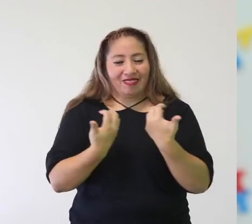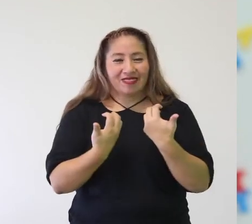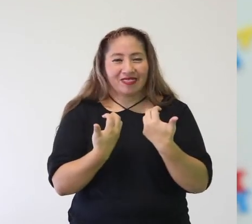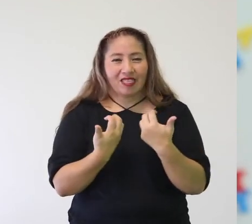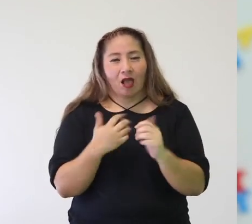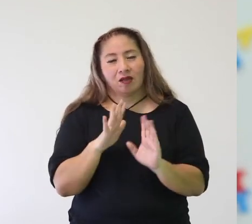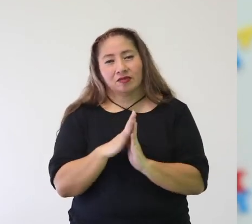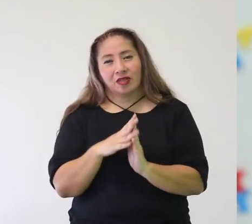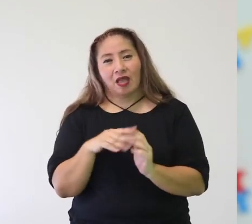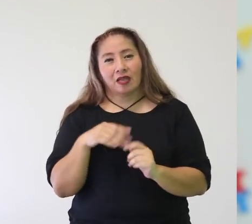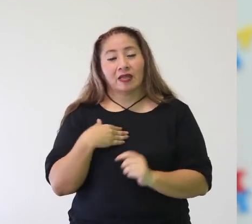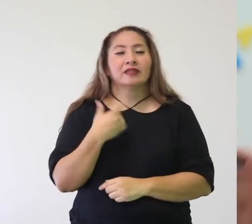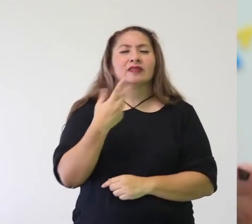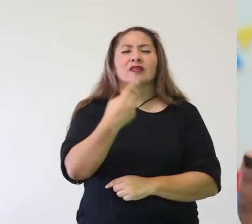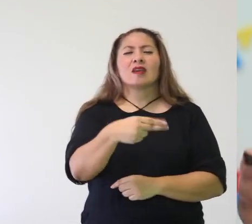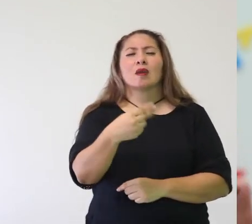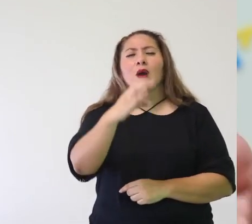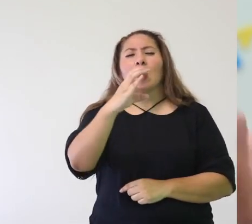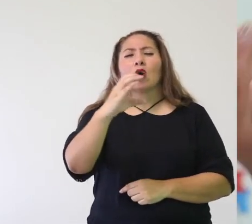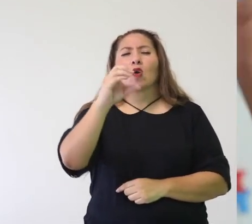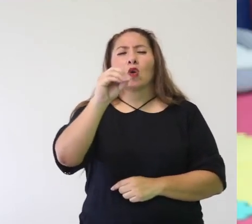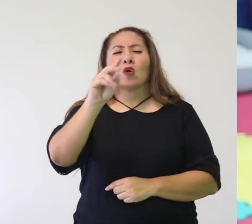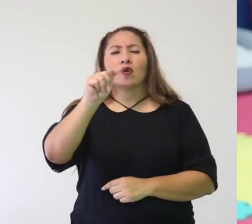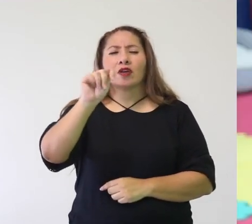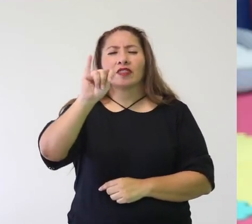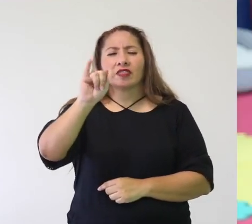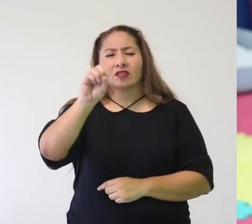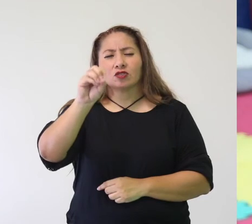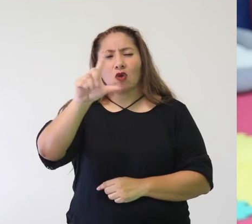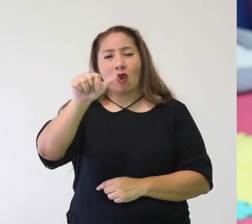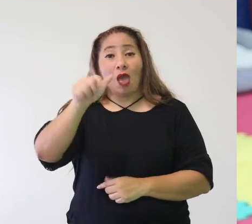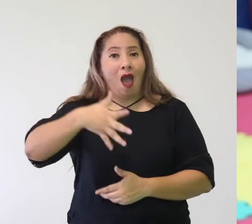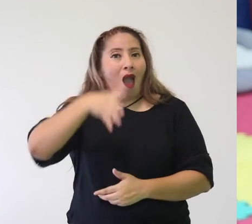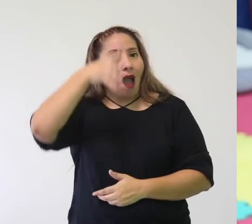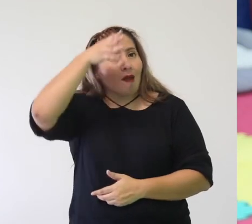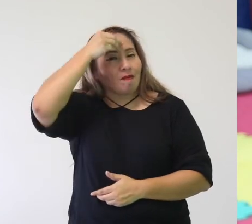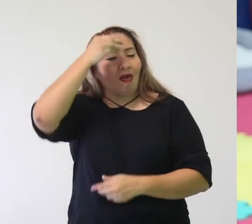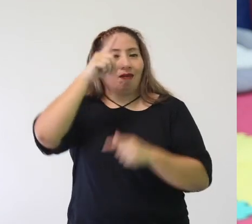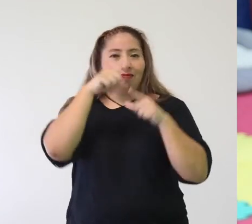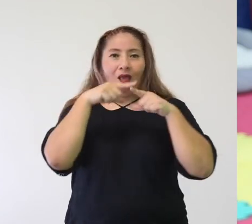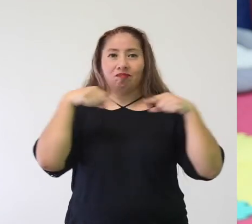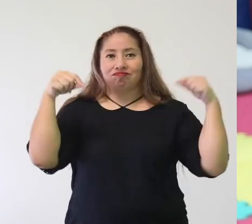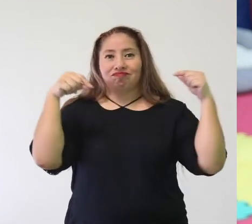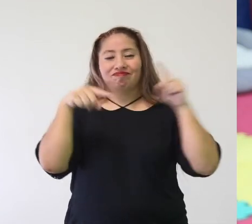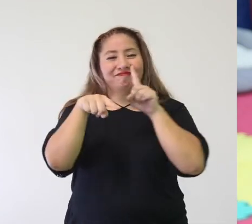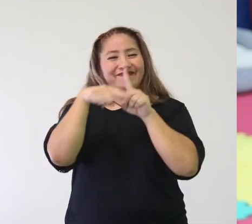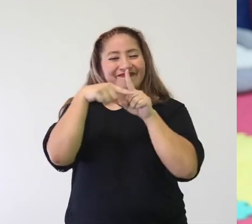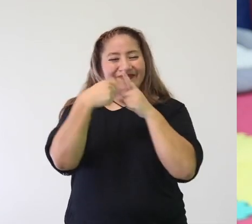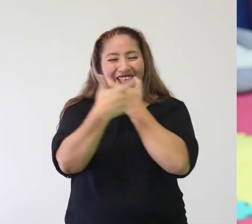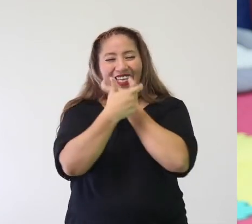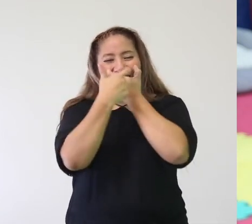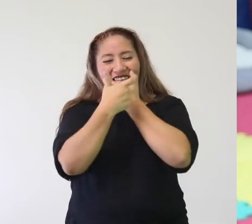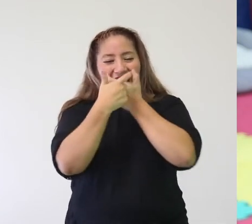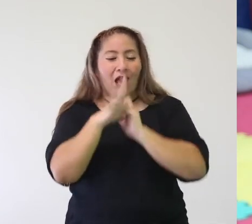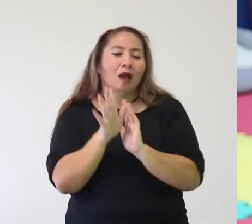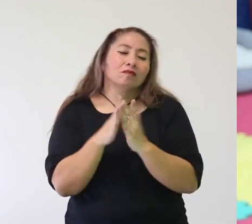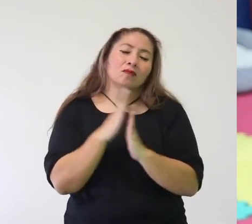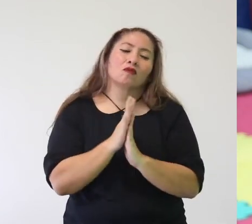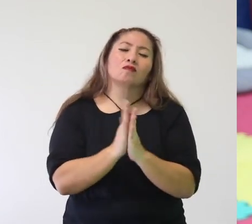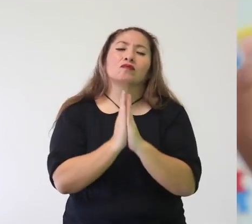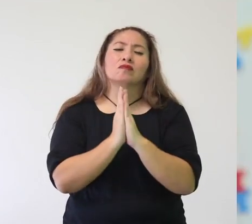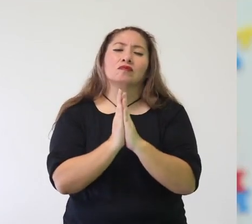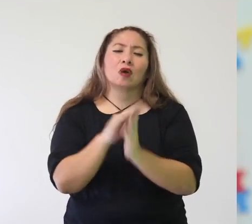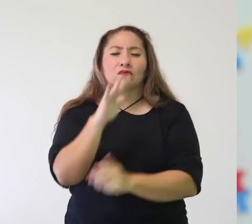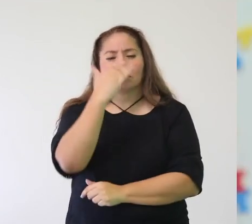estrés, que es el cortisol. Entonces, si nosotros aprendemos a reír, también podemos aprender a controlar el